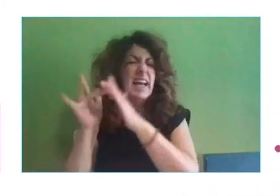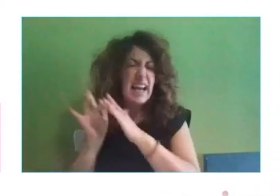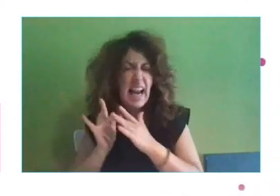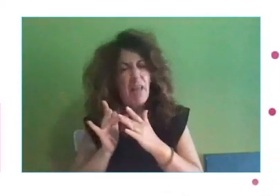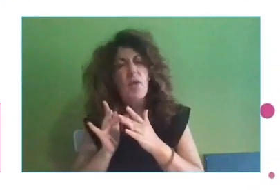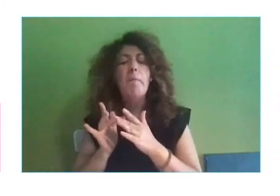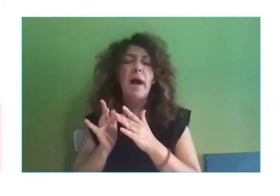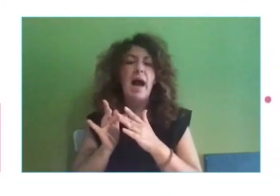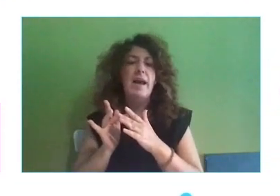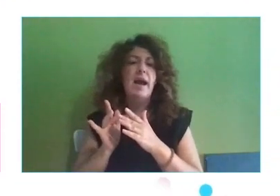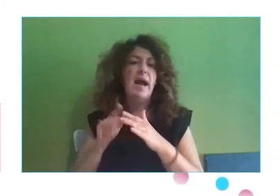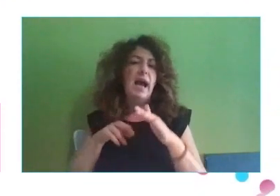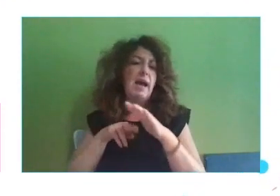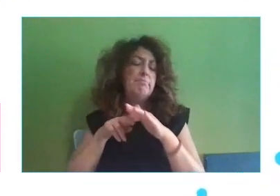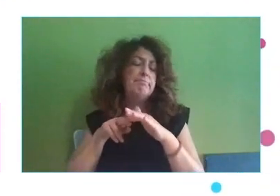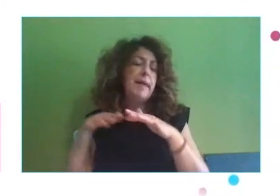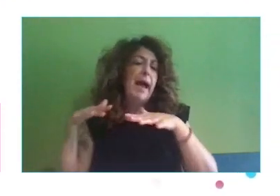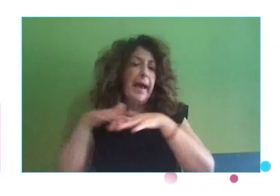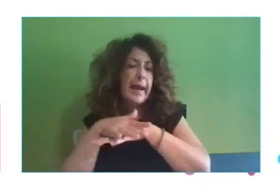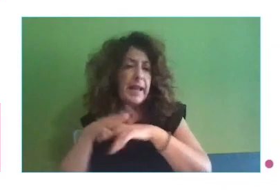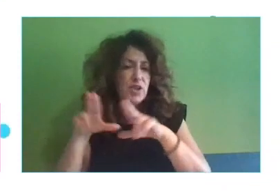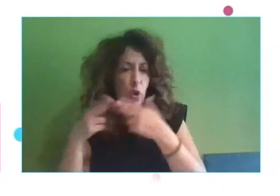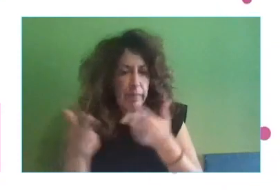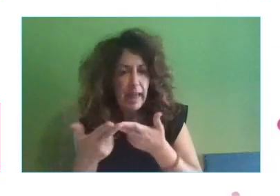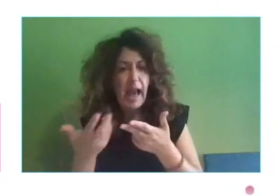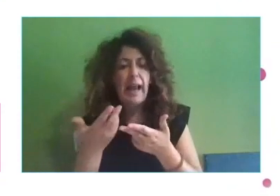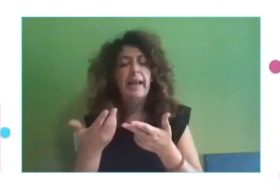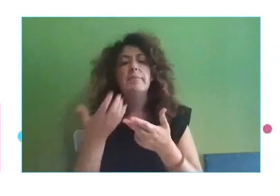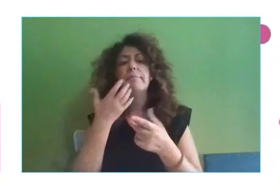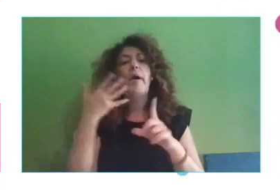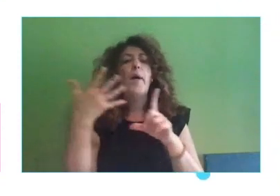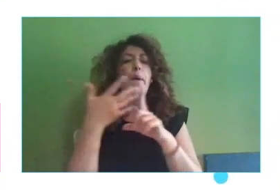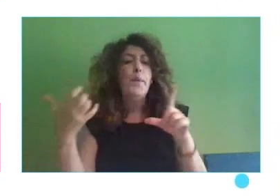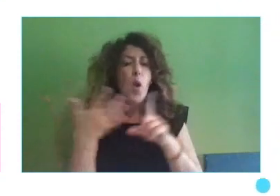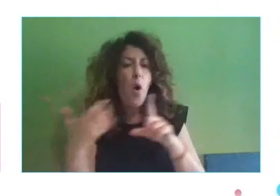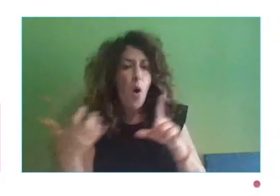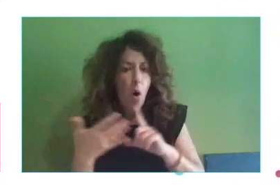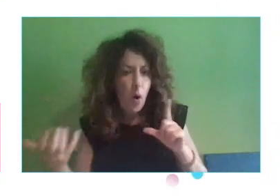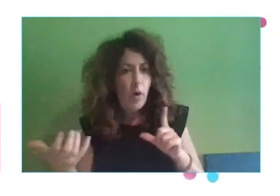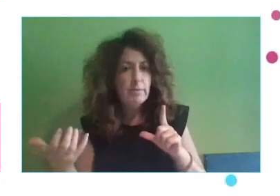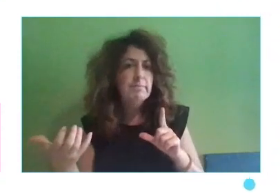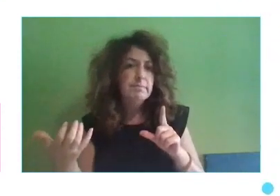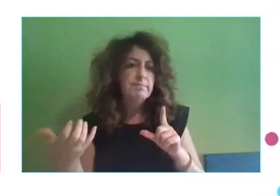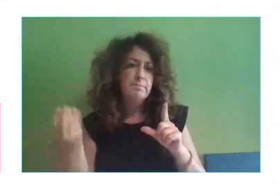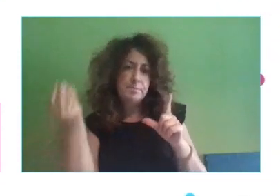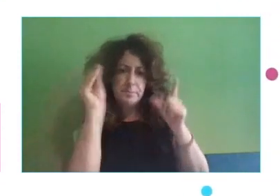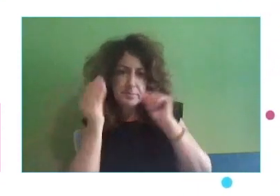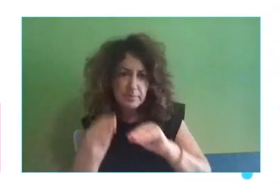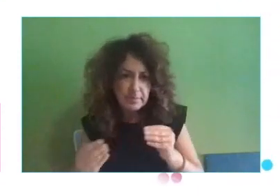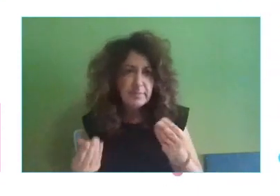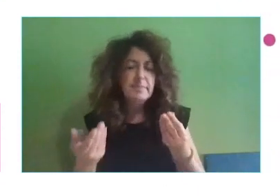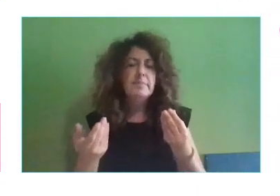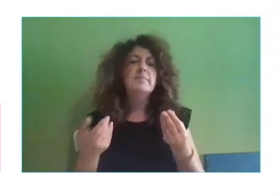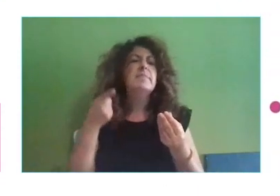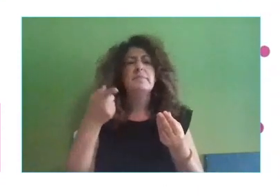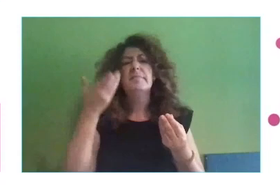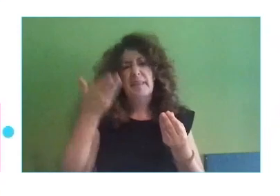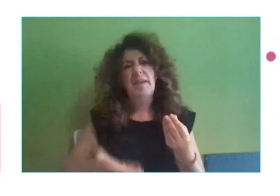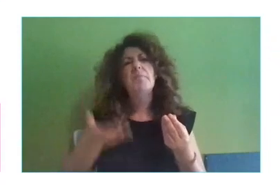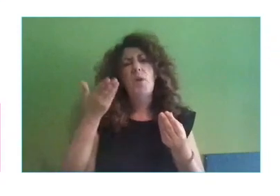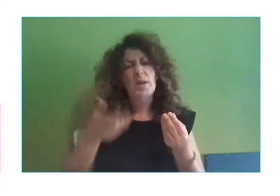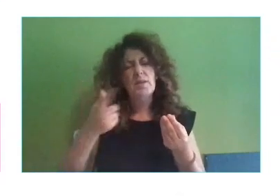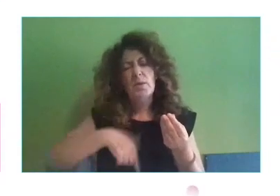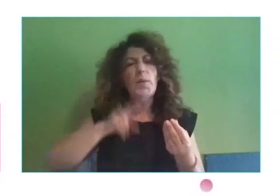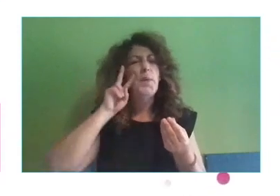contenidos, si haces un blog, bueno, pues cada vez tiene más importancia, cada vez nos fijamos más en estas cosas, cada vez